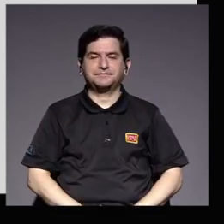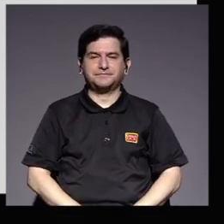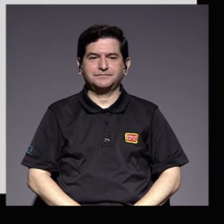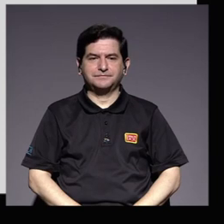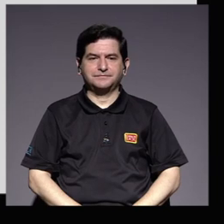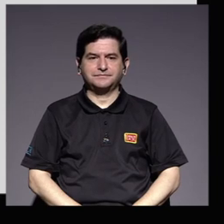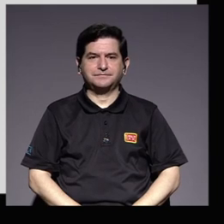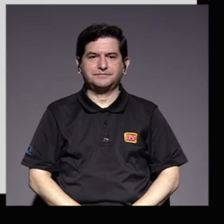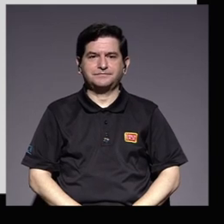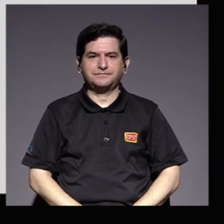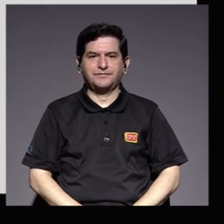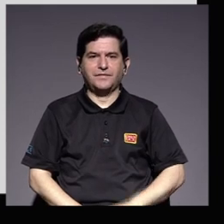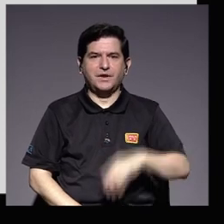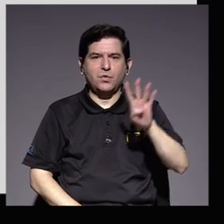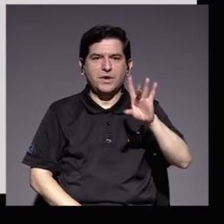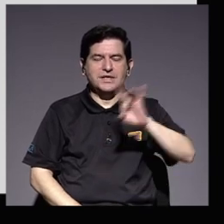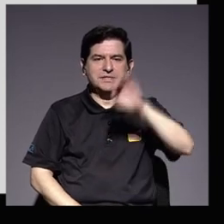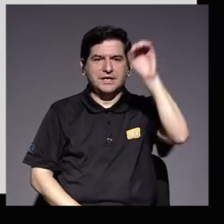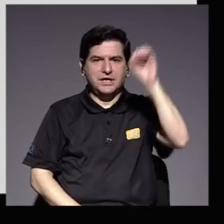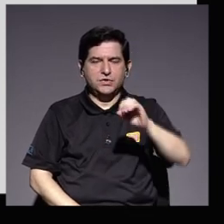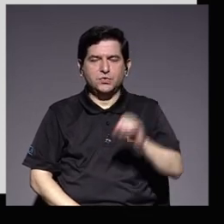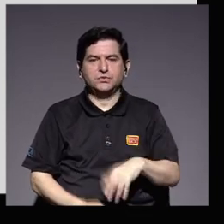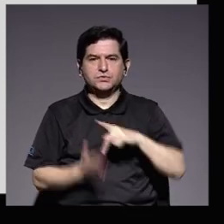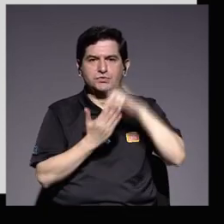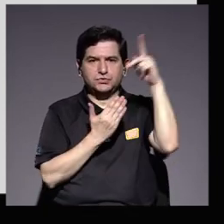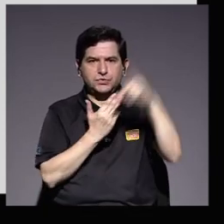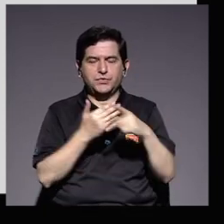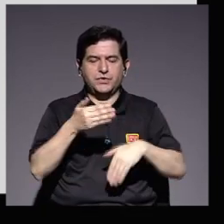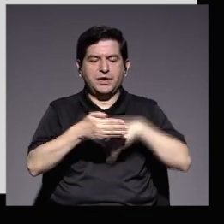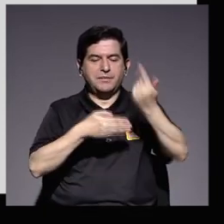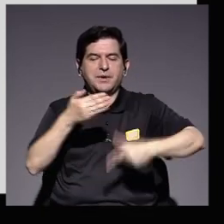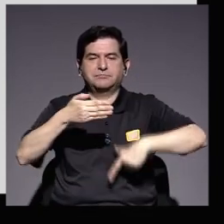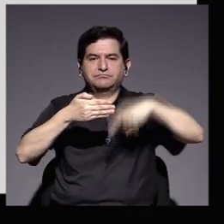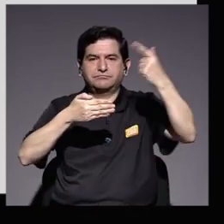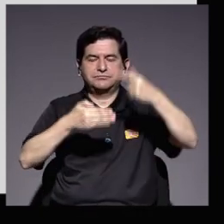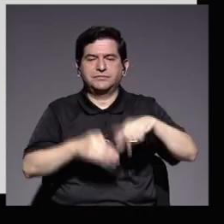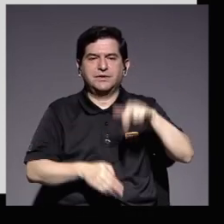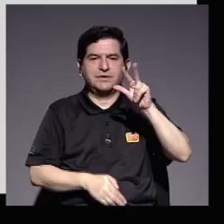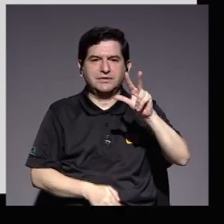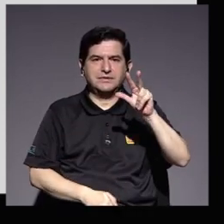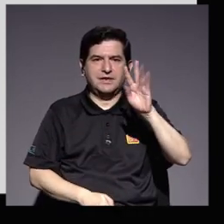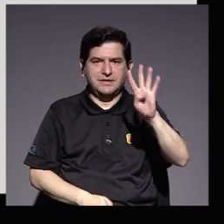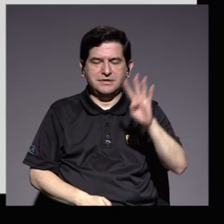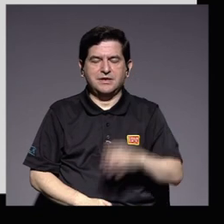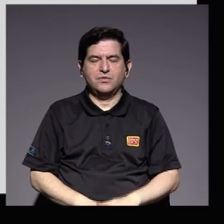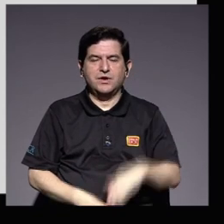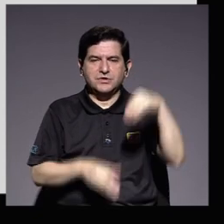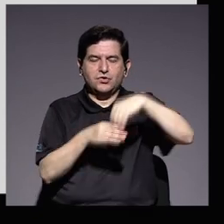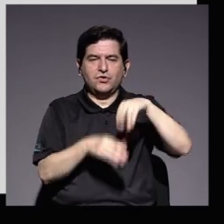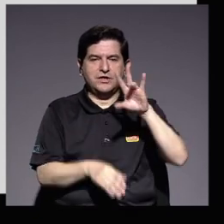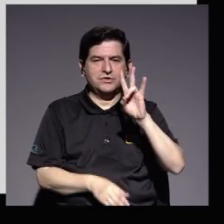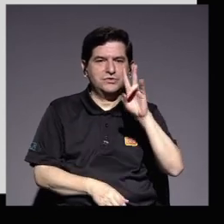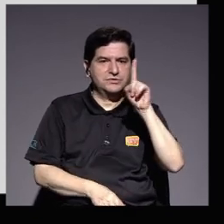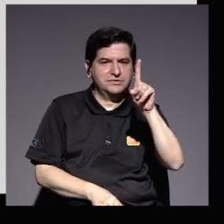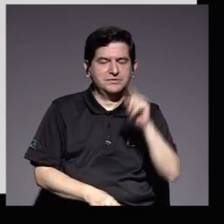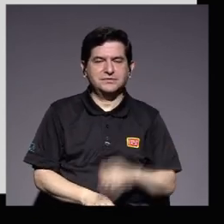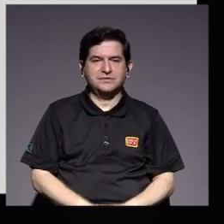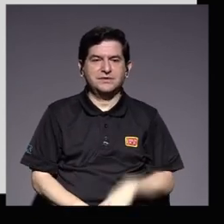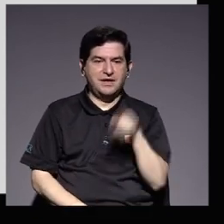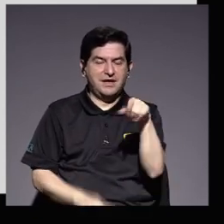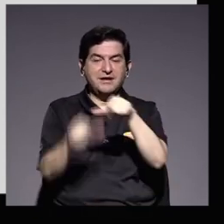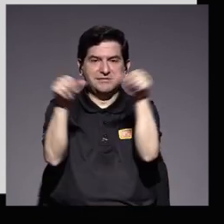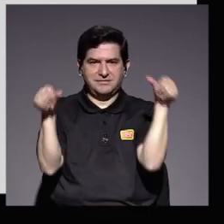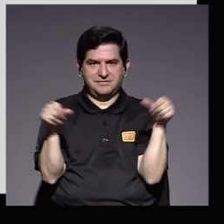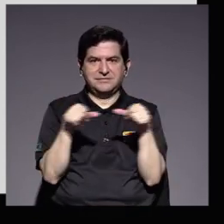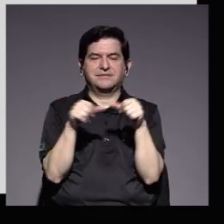Por otra parte, el 48% de los programas de posgrado, 34 de un total de 71, pertenecen a estas